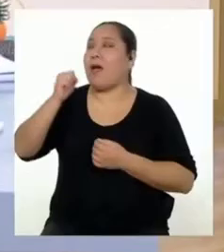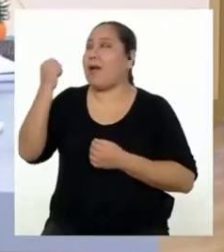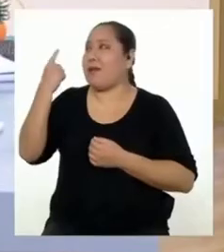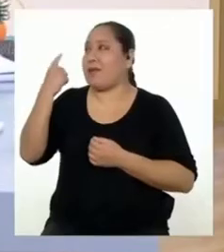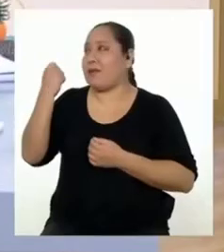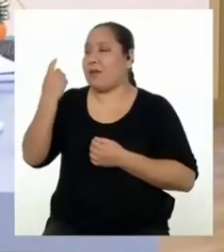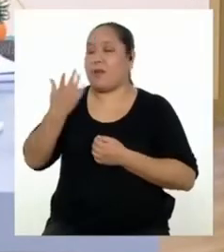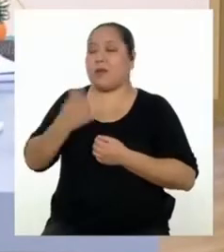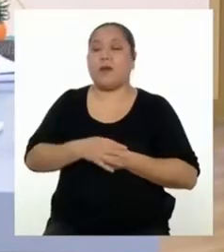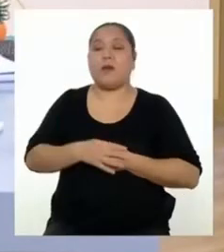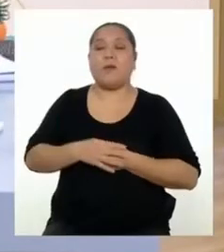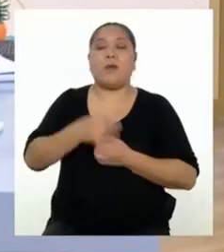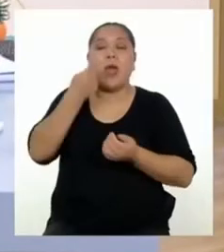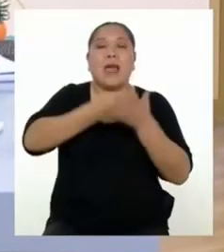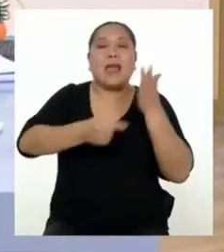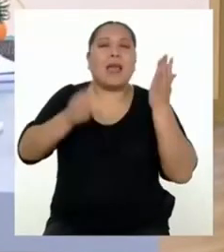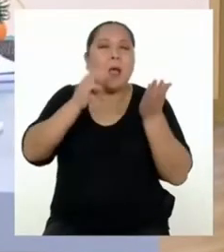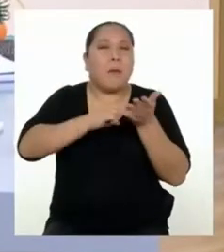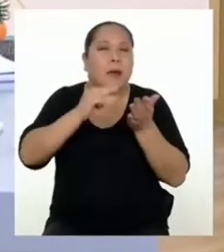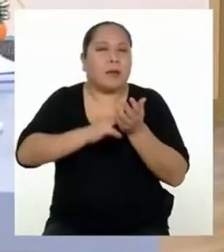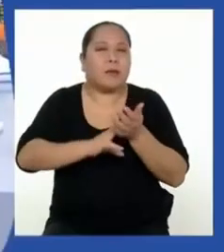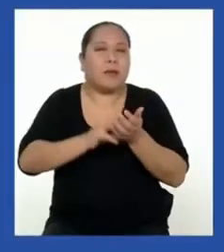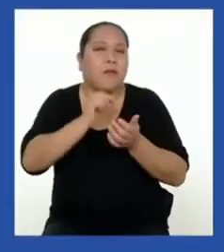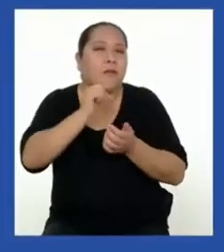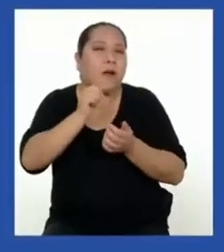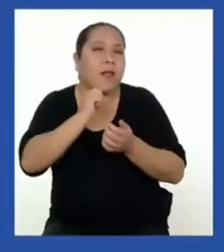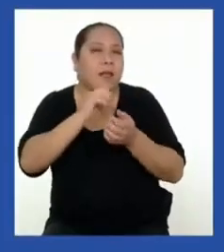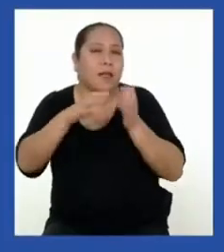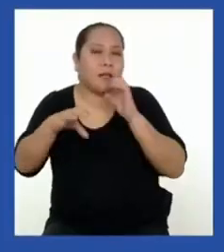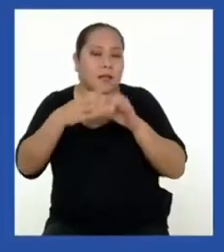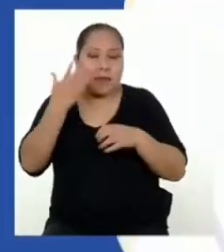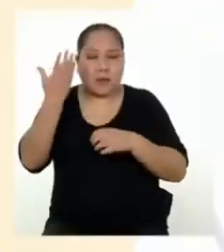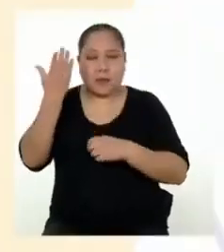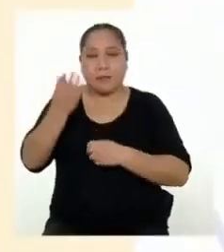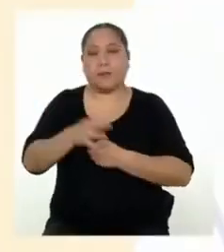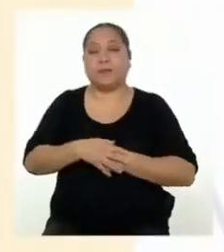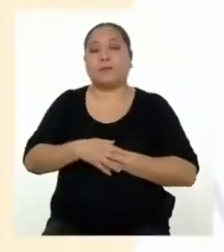Entiendo. ¿Qué más nos falta hacer?